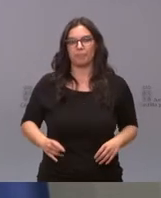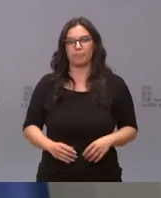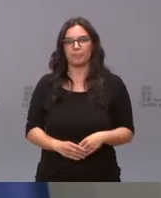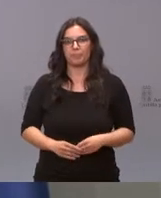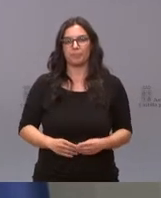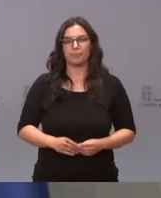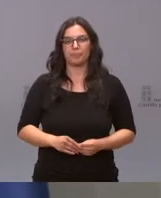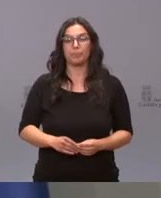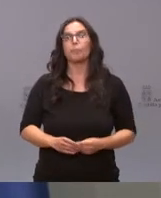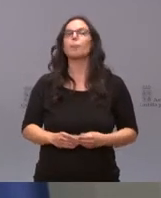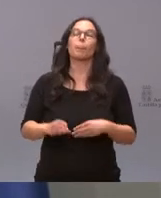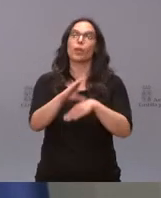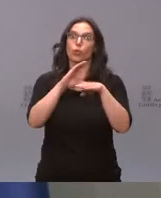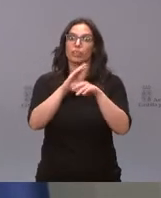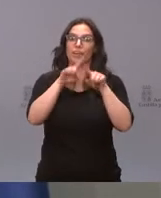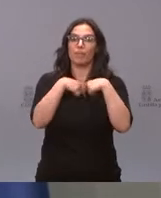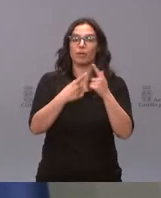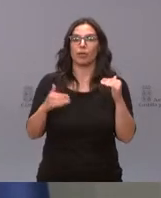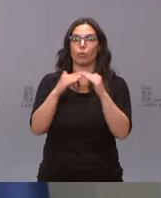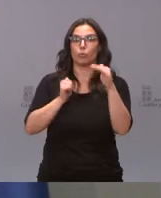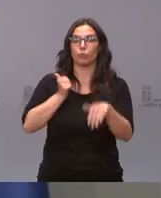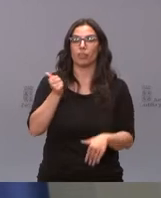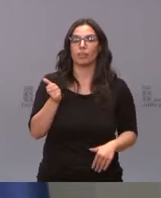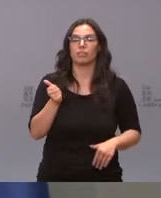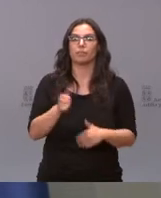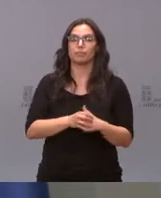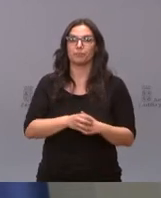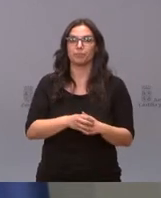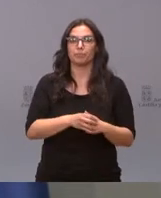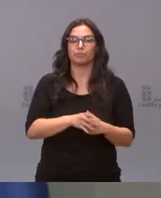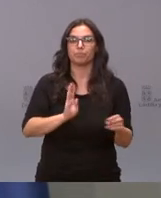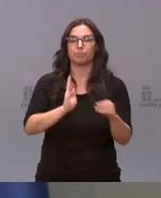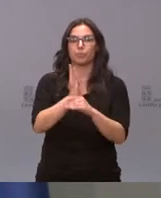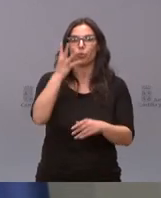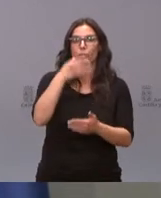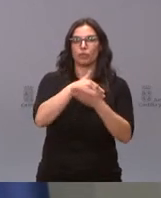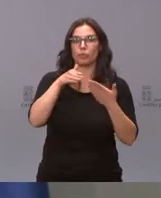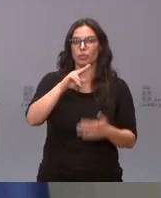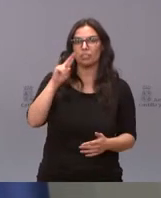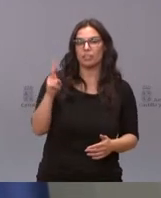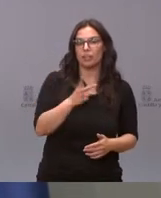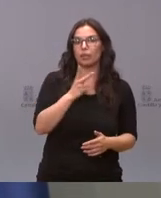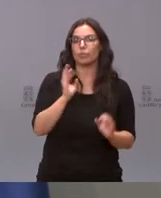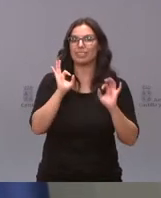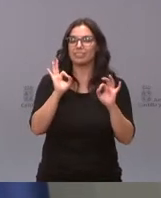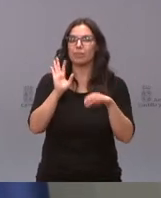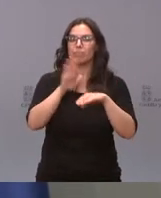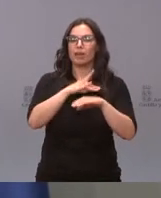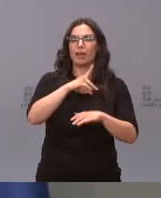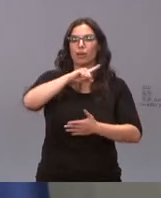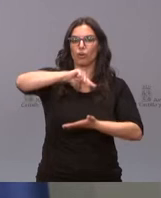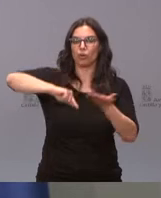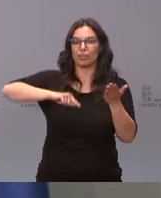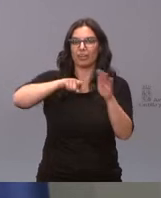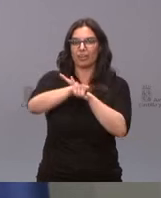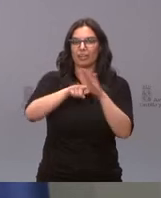La Consejería de Familia, Igualdad y Oportunidades destina 4 millones de euros para el contrato de